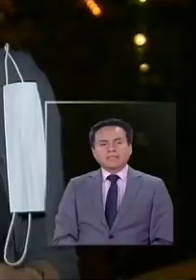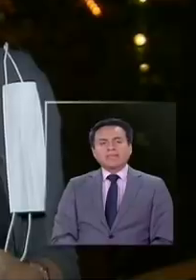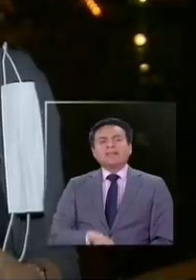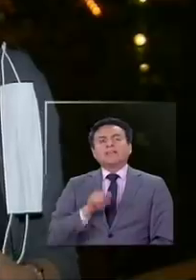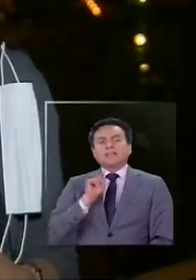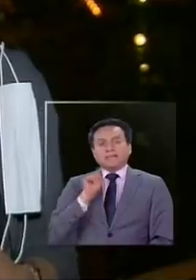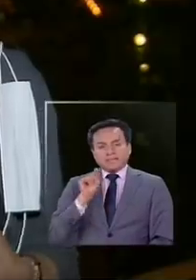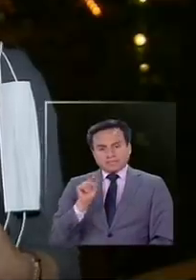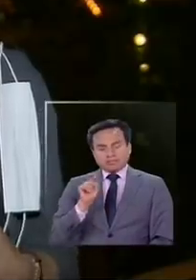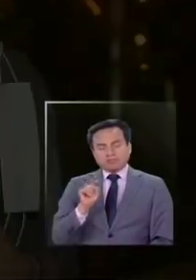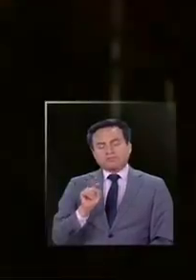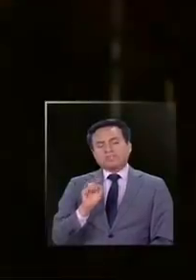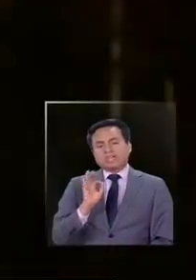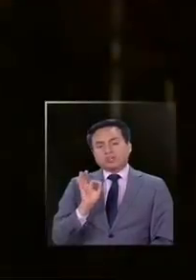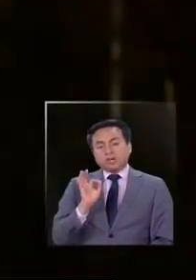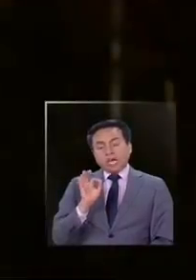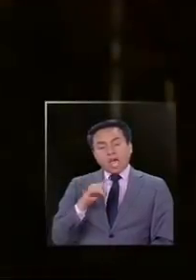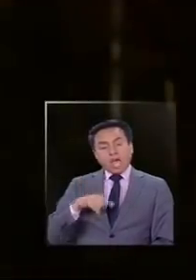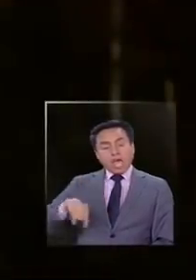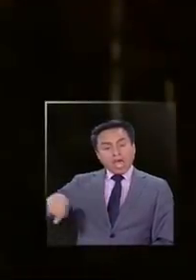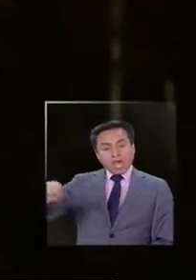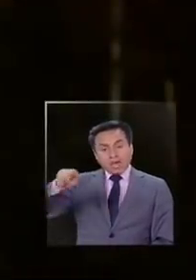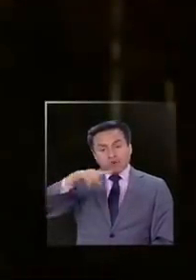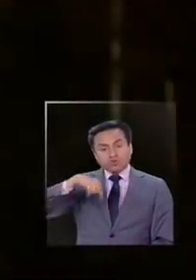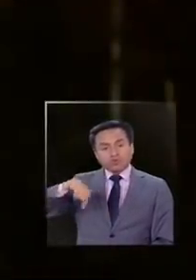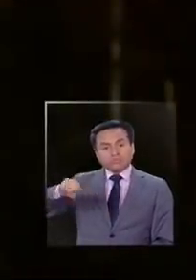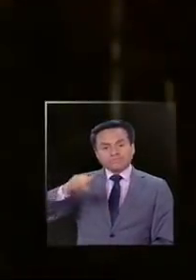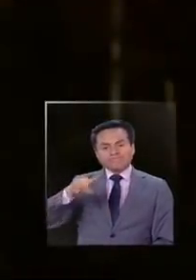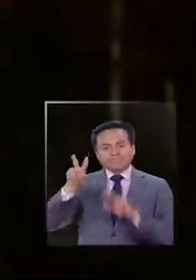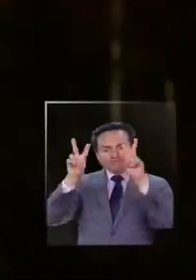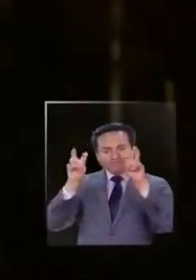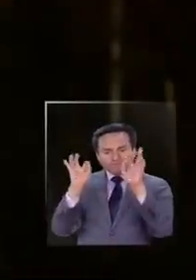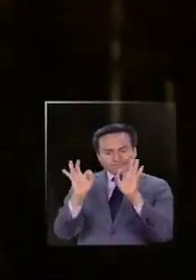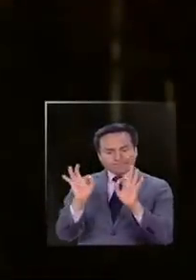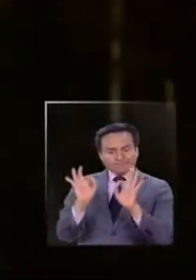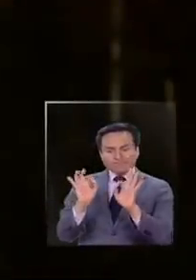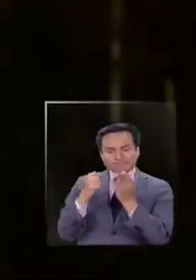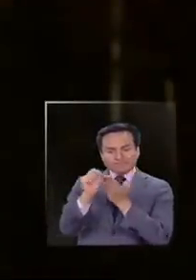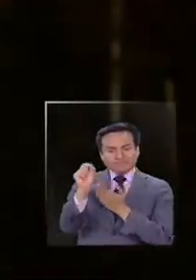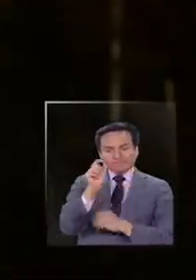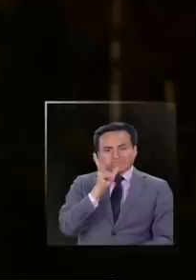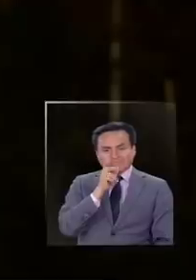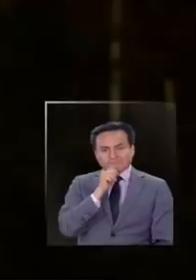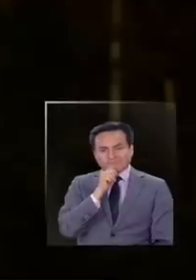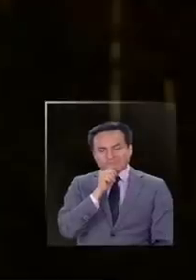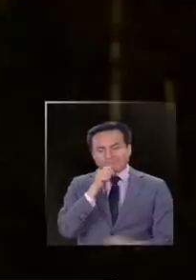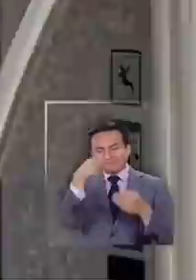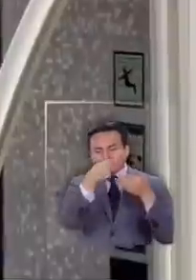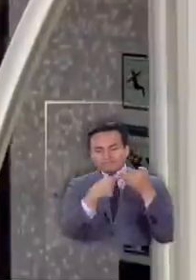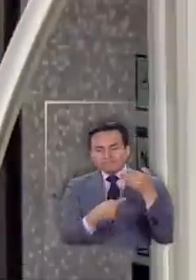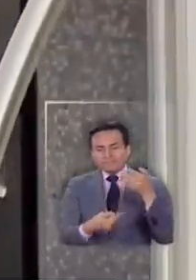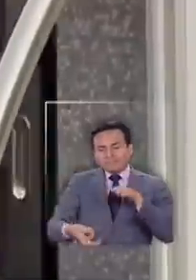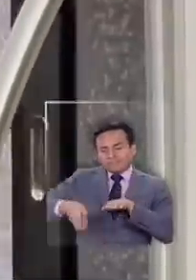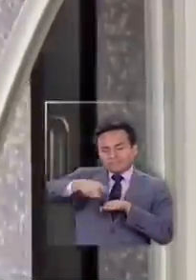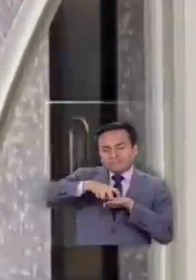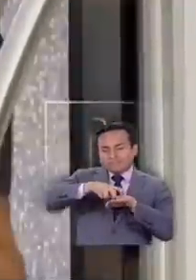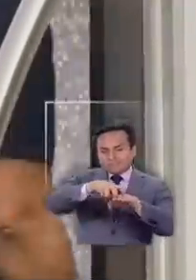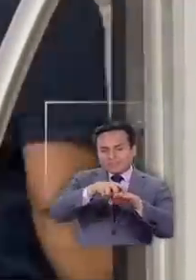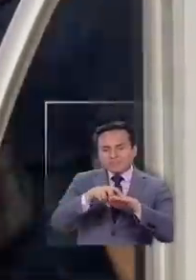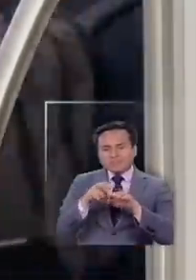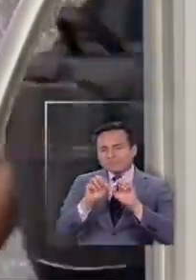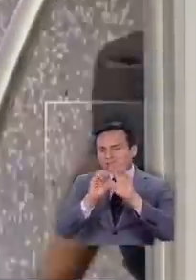Eso es... Claro, ellos no tienen una categoría reconocida dentro del transporte de pasajeros.